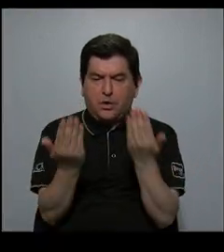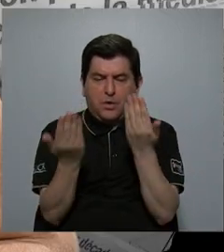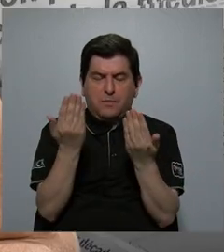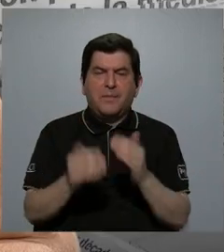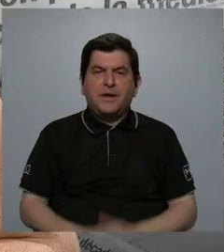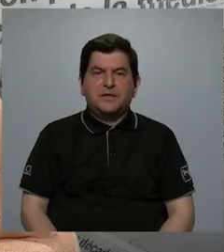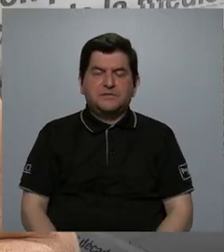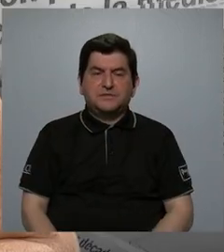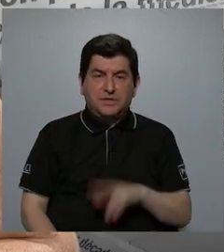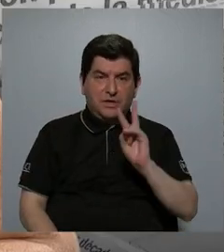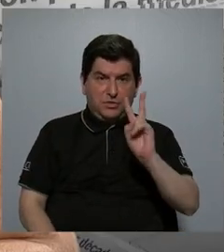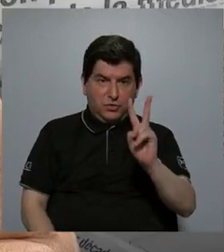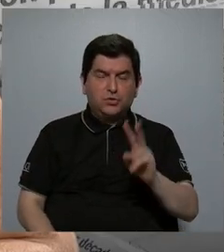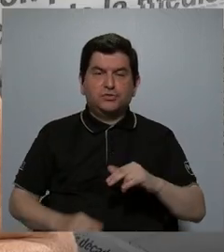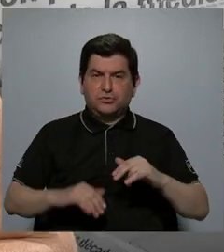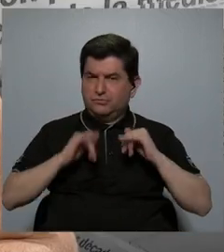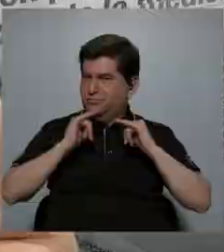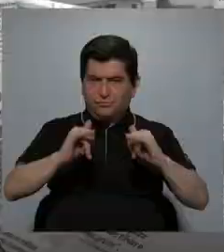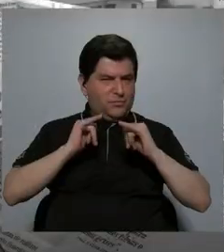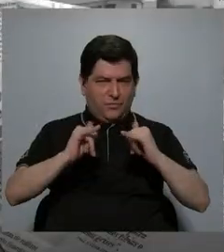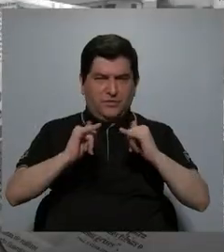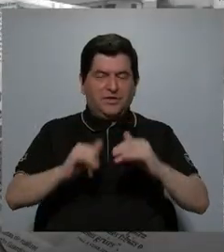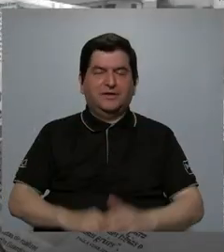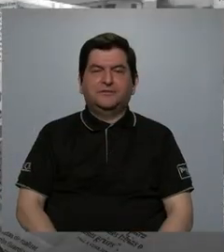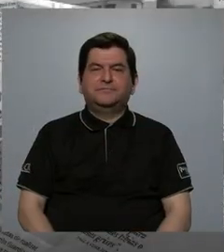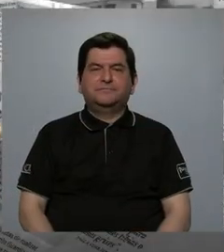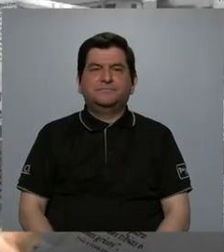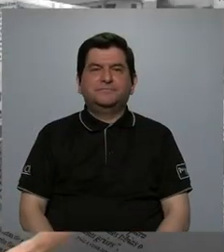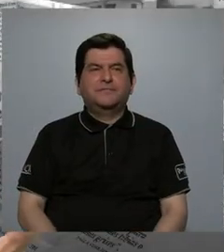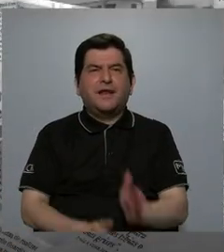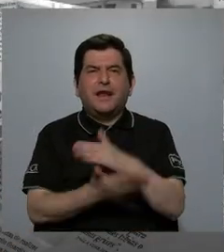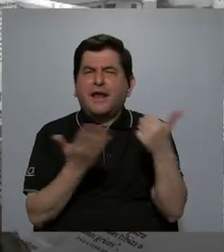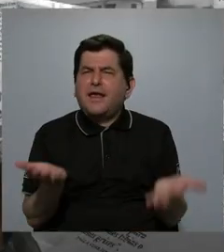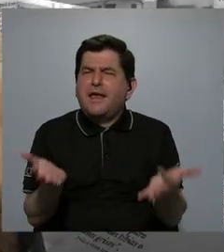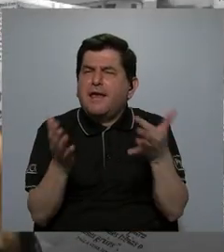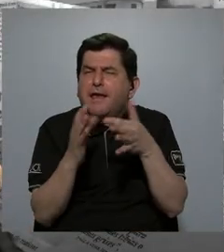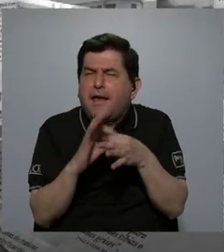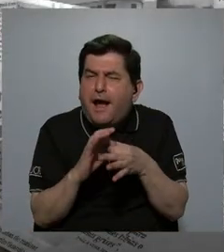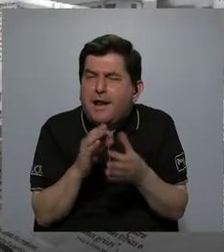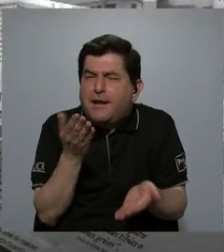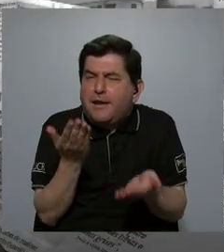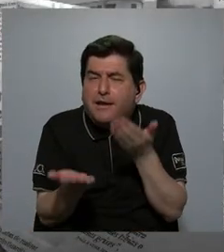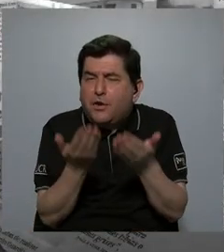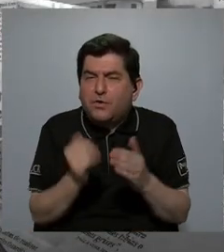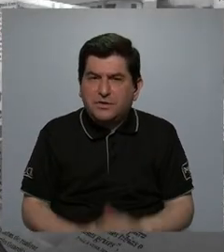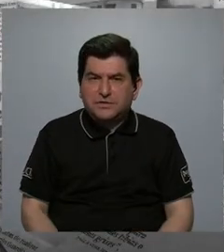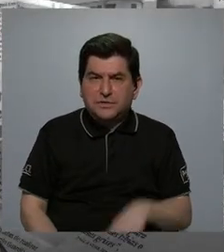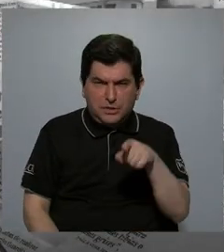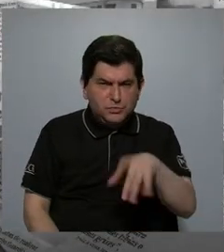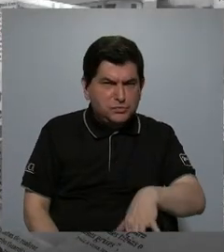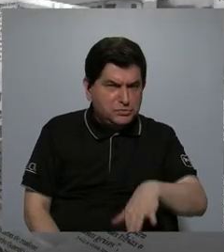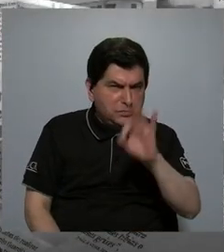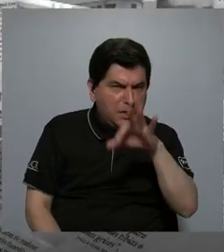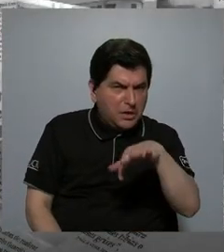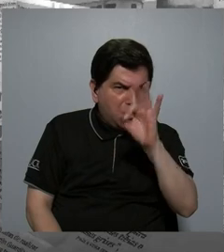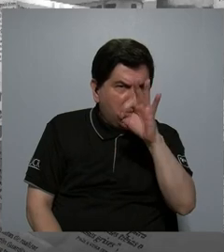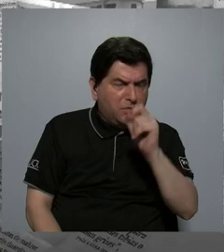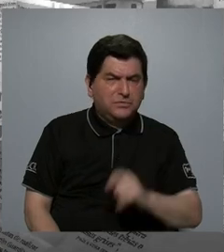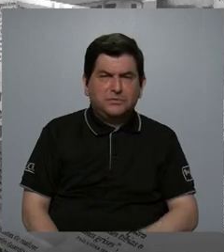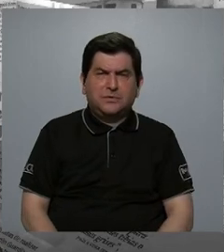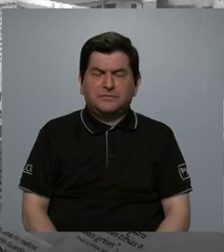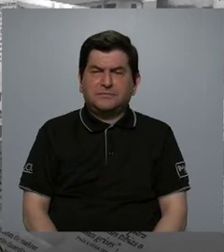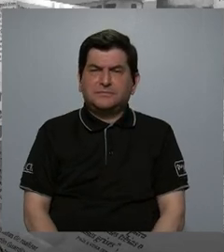de esas dos desigualdades. ¿Tendrá también alguna relación o habrán encontrado ustedes relación en